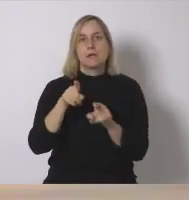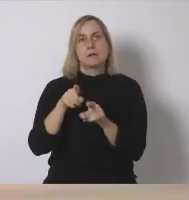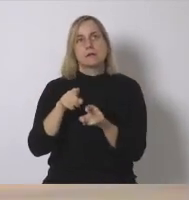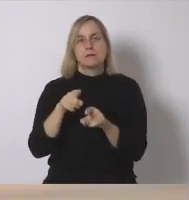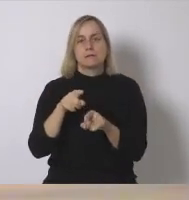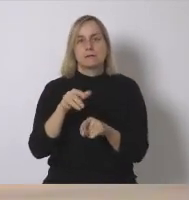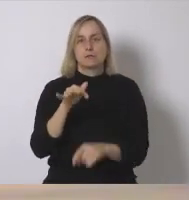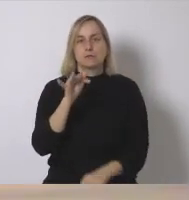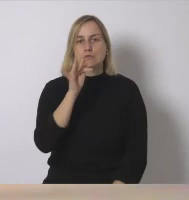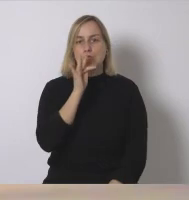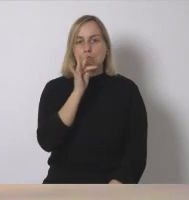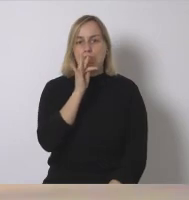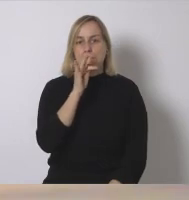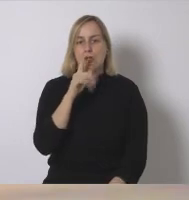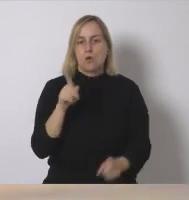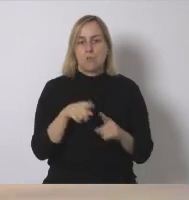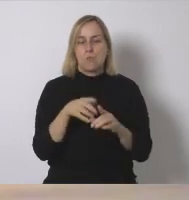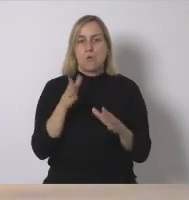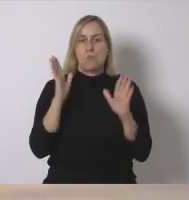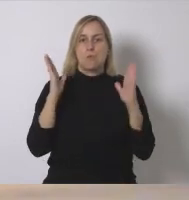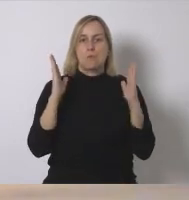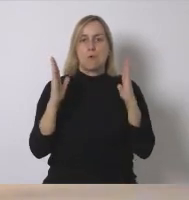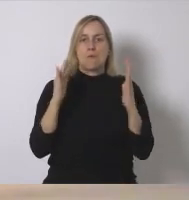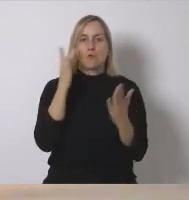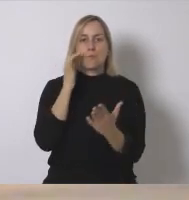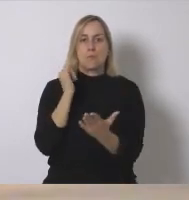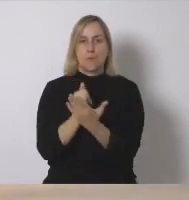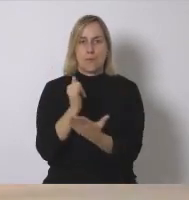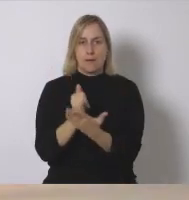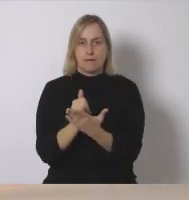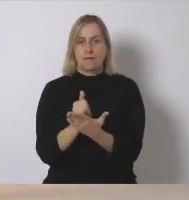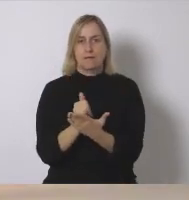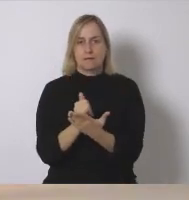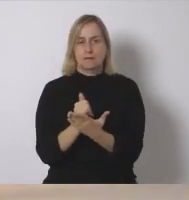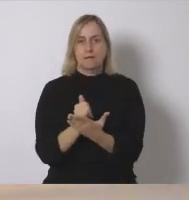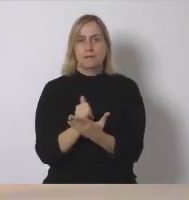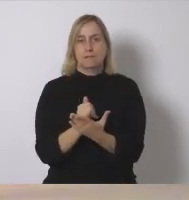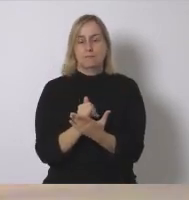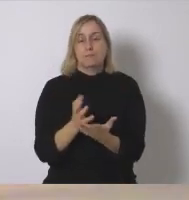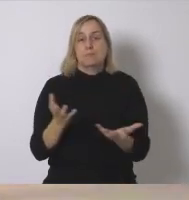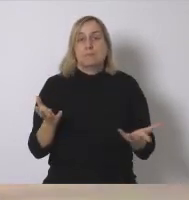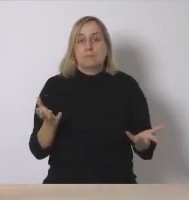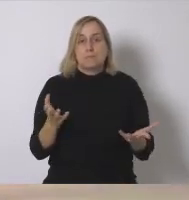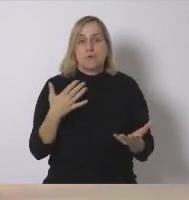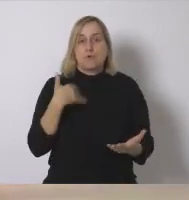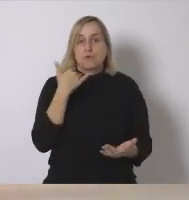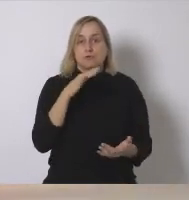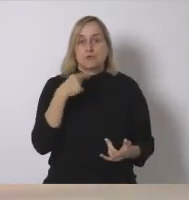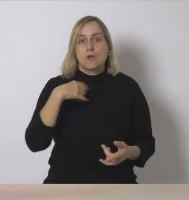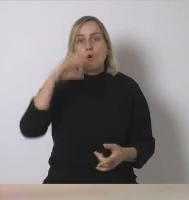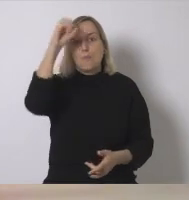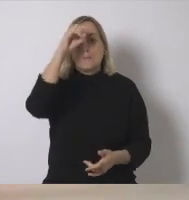muy prueba experimental y bueno por saber tu opinión